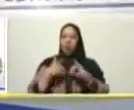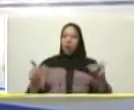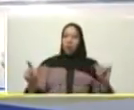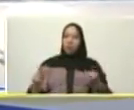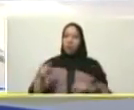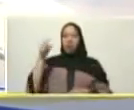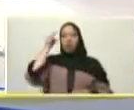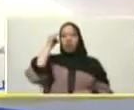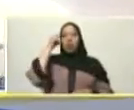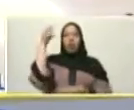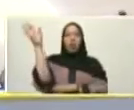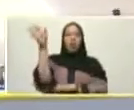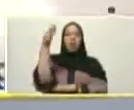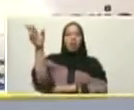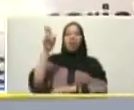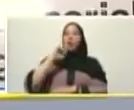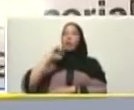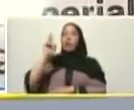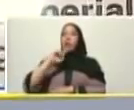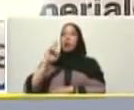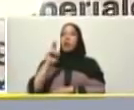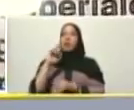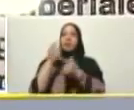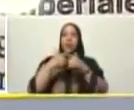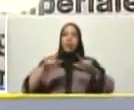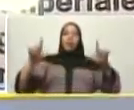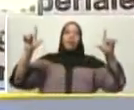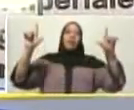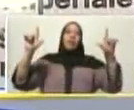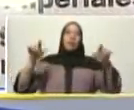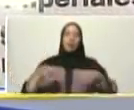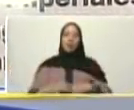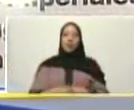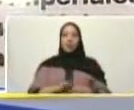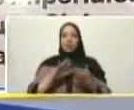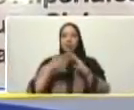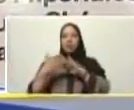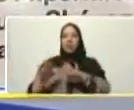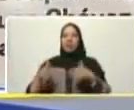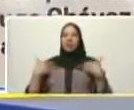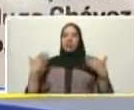y fiesta nacional en los urbanismos en las comunidades con el pueblo